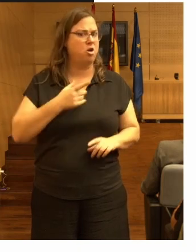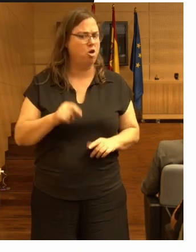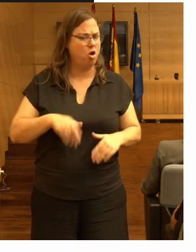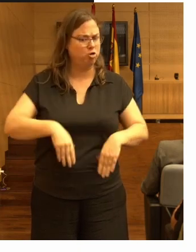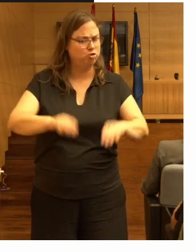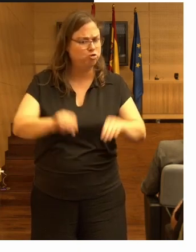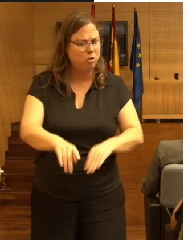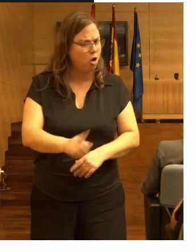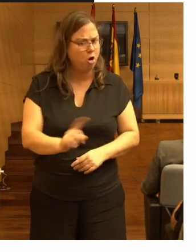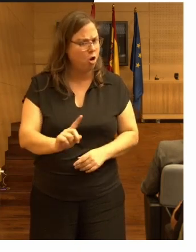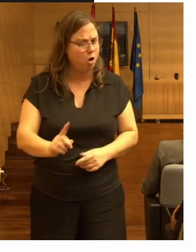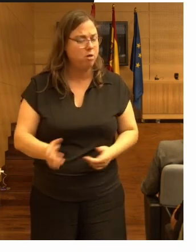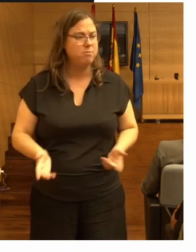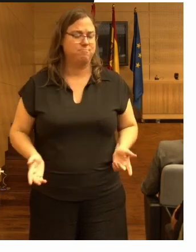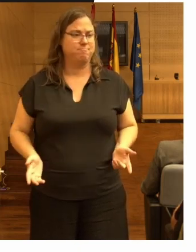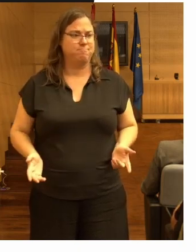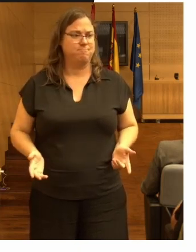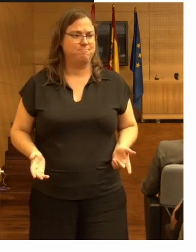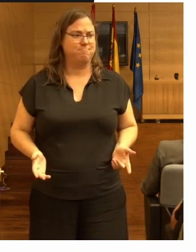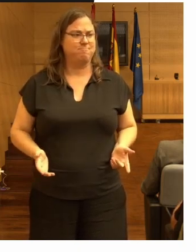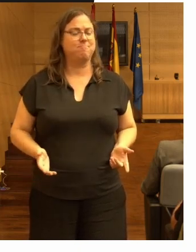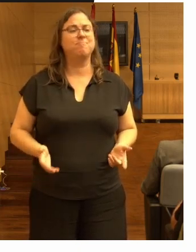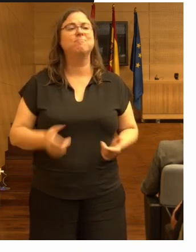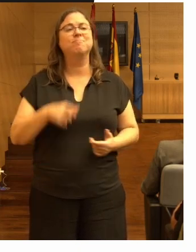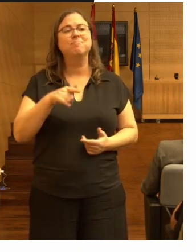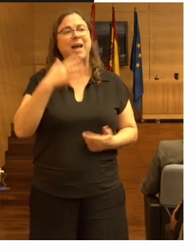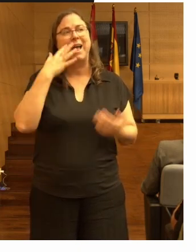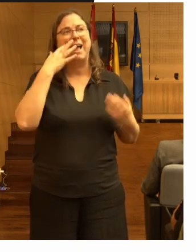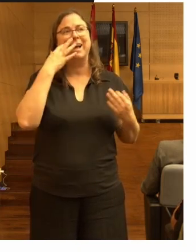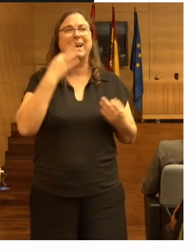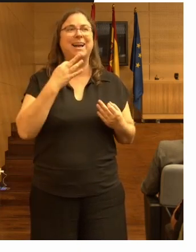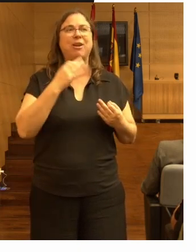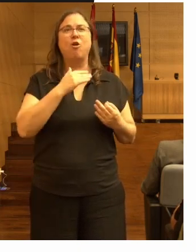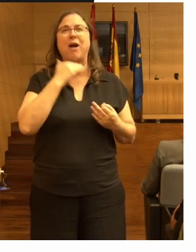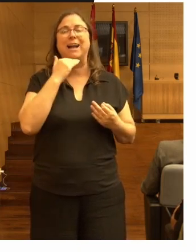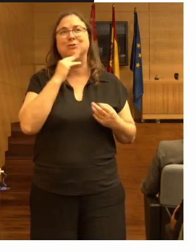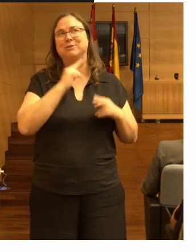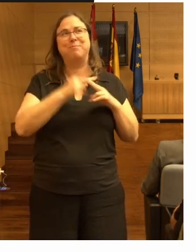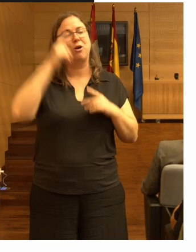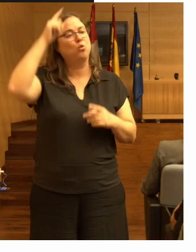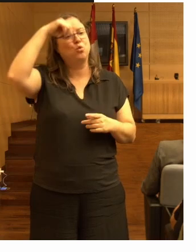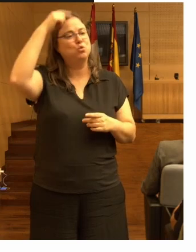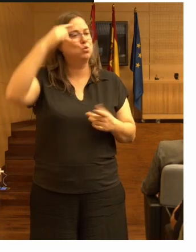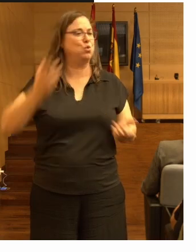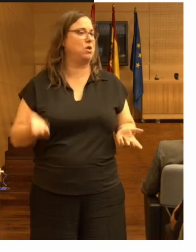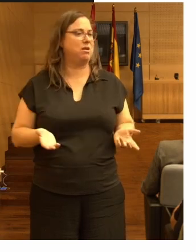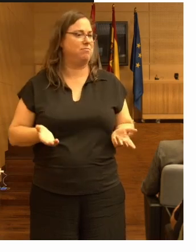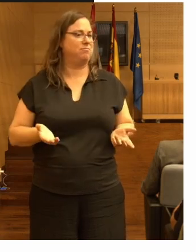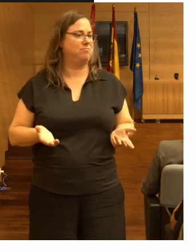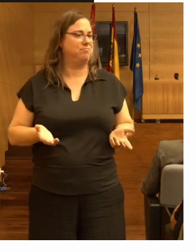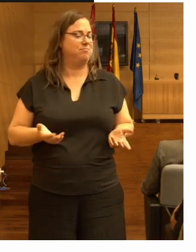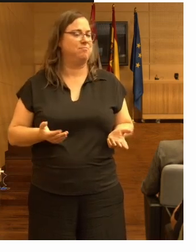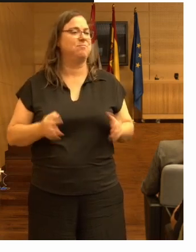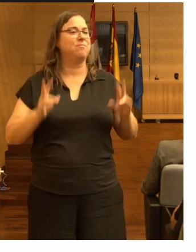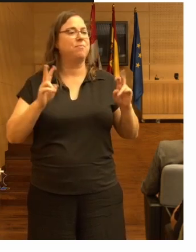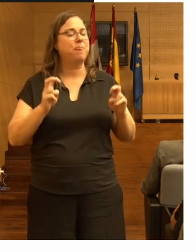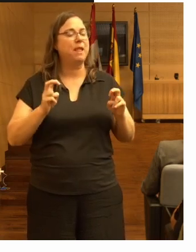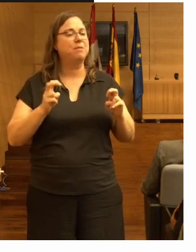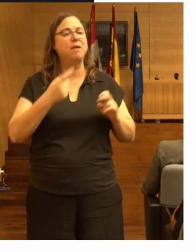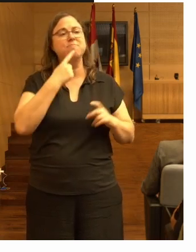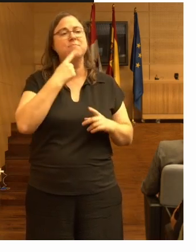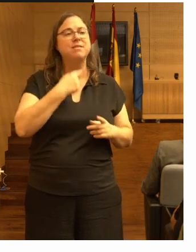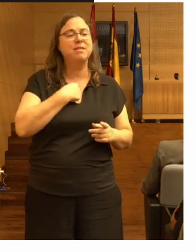a que esto ocurra y eso creo que es algo cultural que nos pueden comentar al